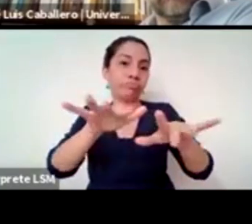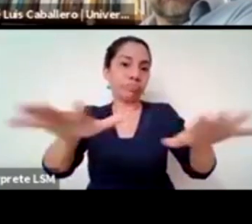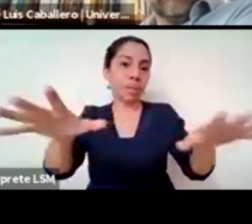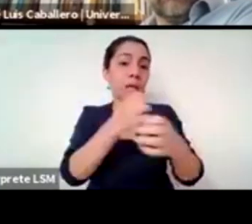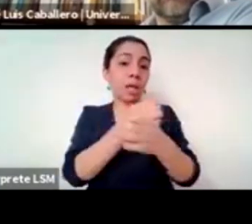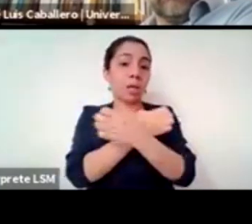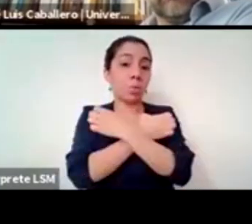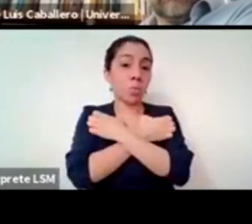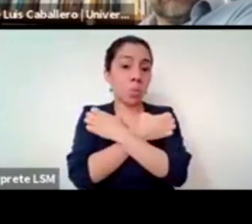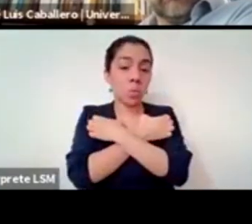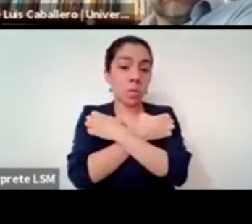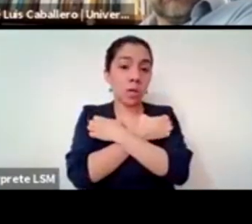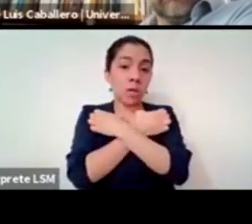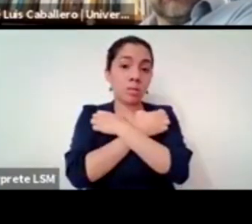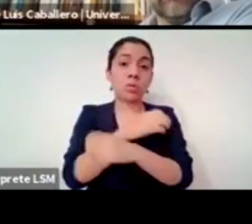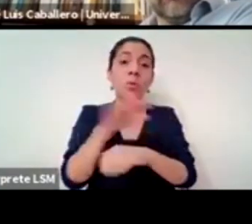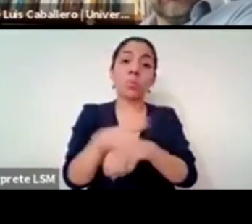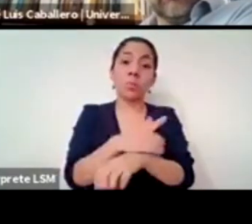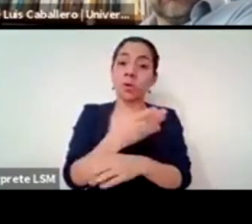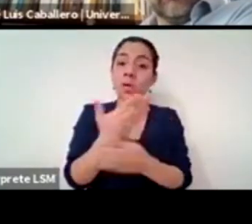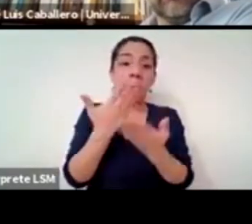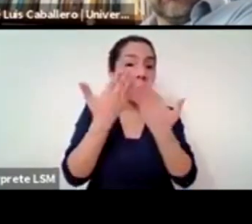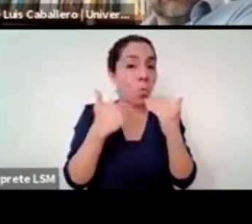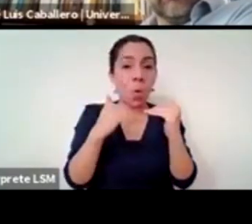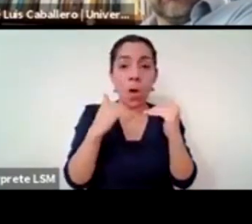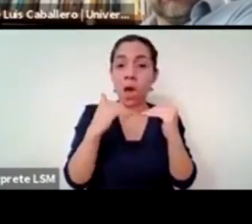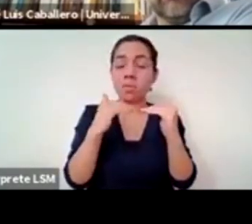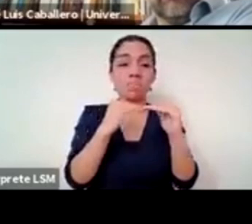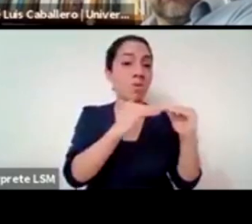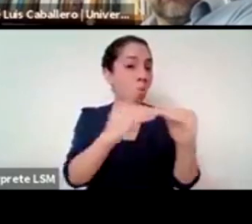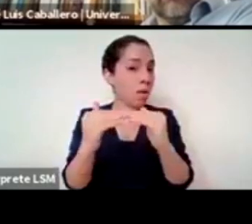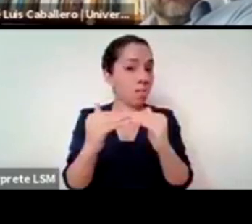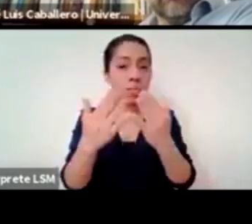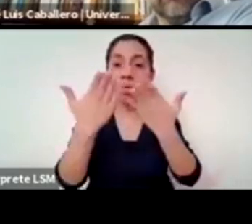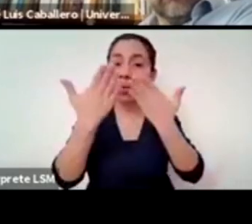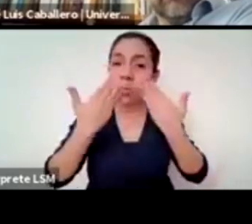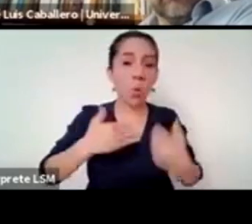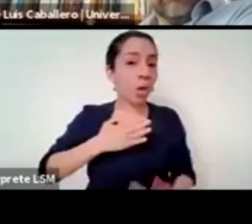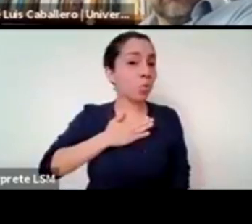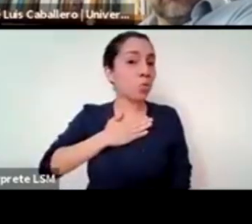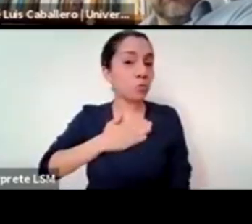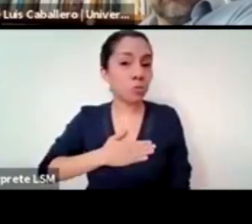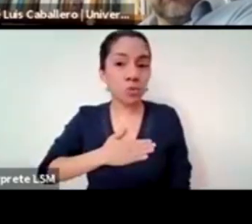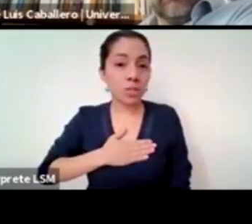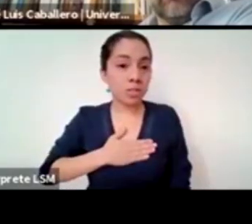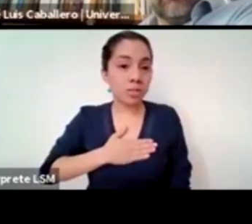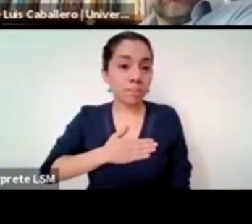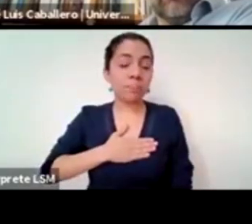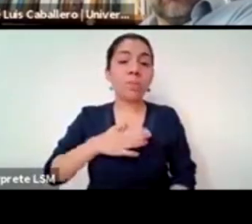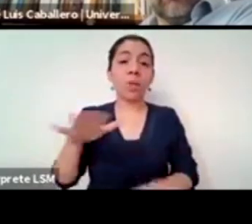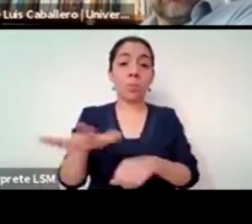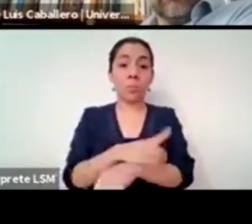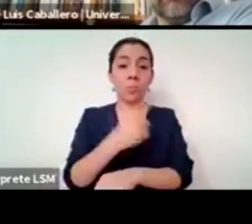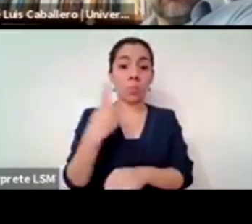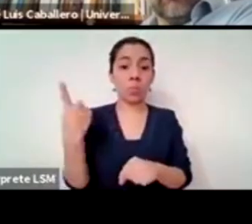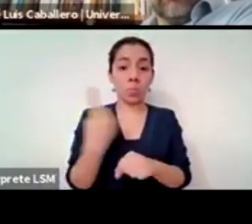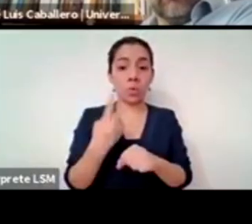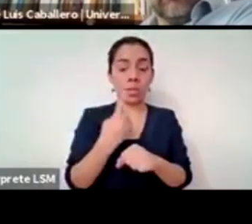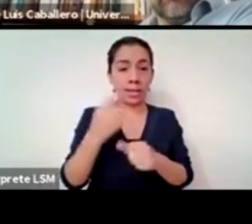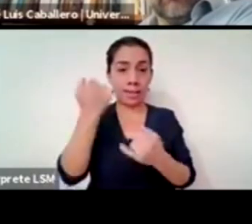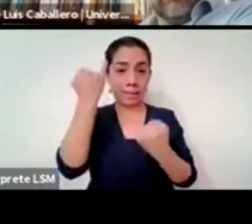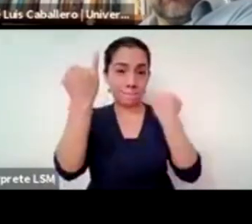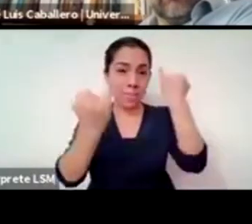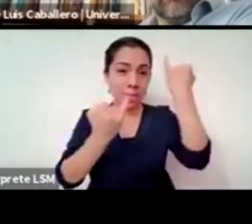en la injusticia y la desigualdad de género fíjense ustedes que más de dos terceras partes de la humanidad